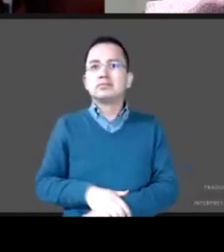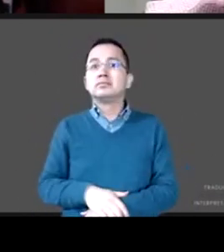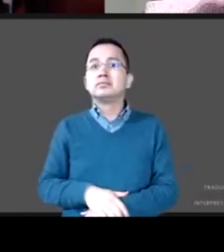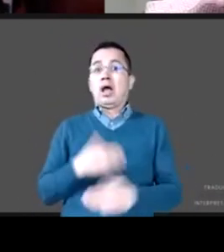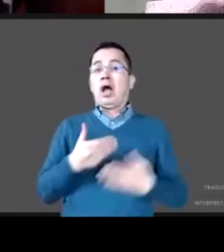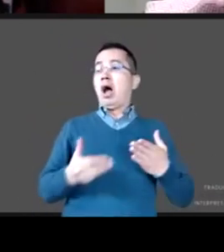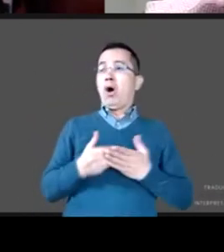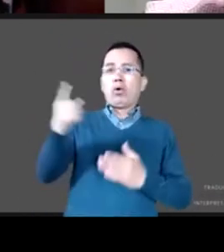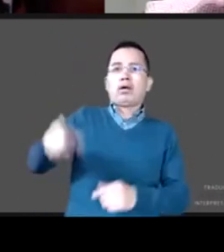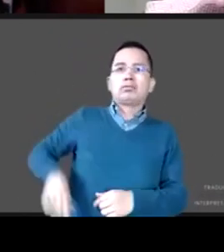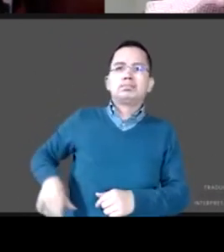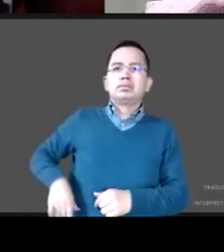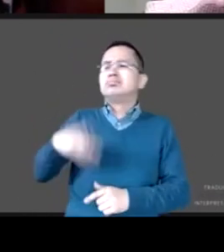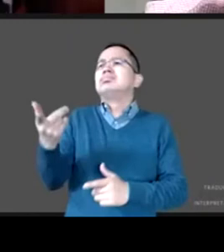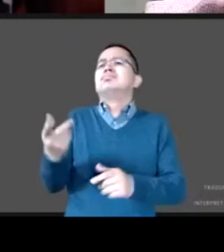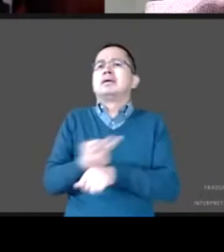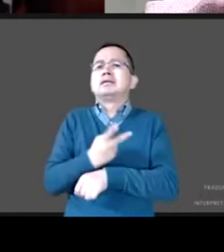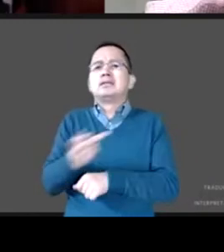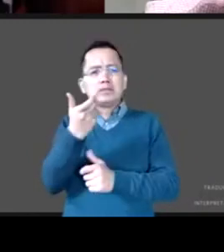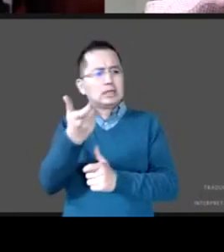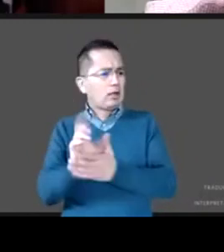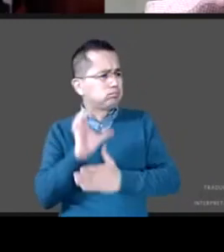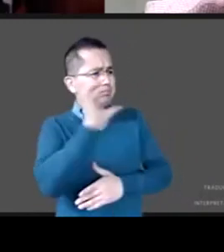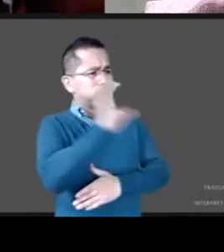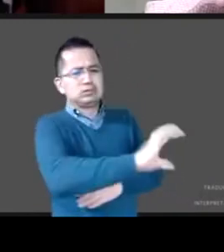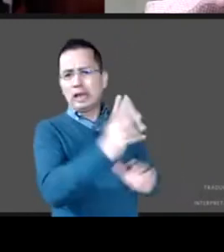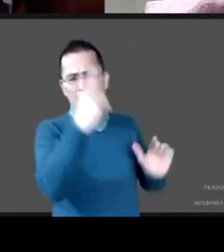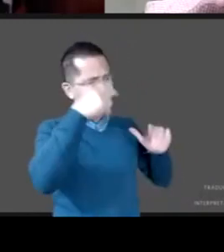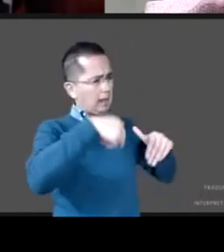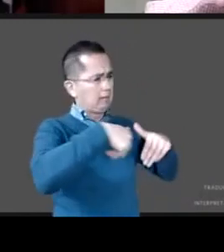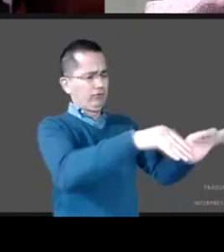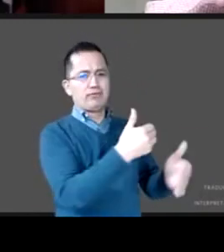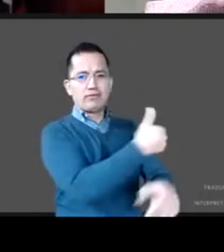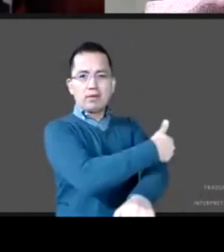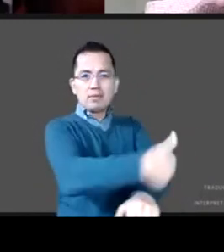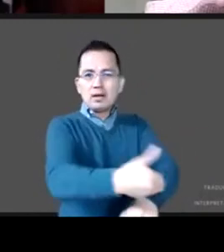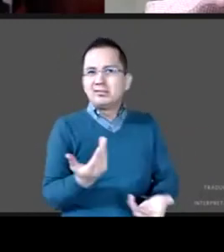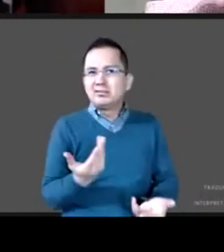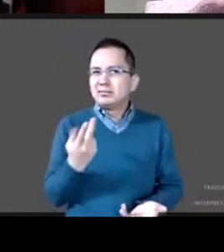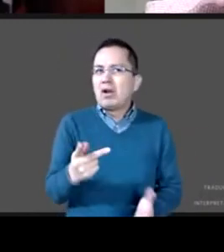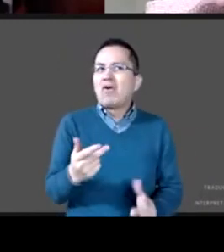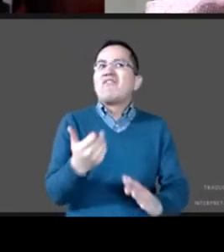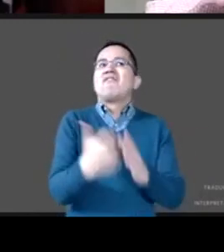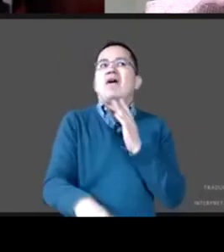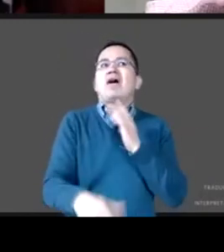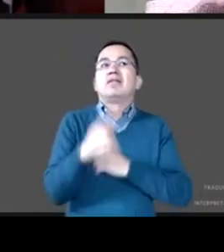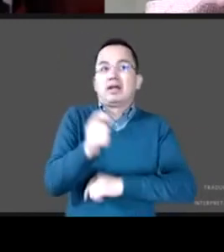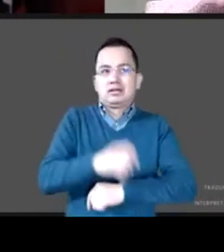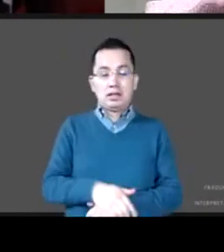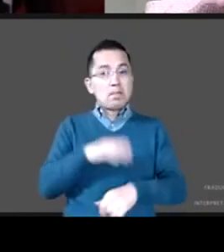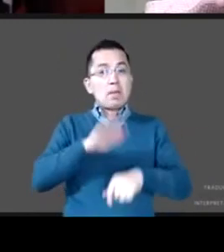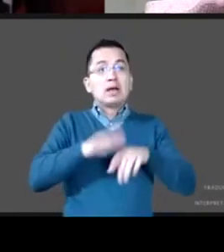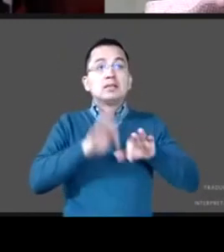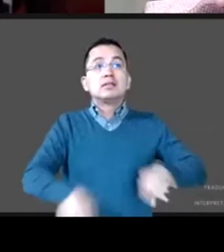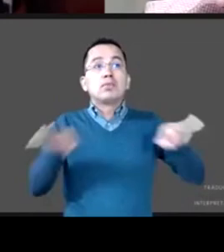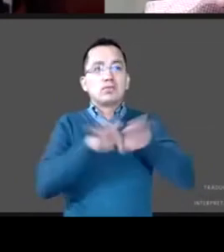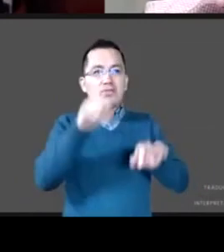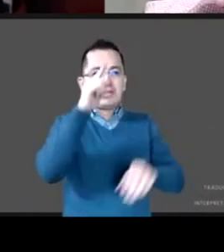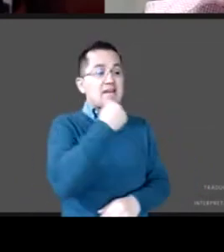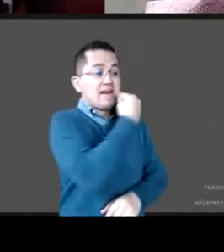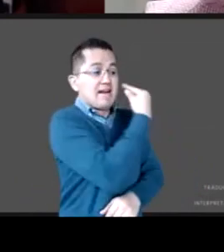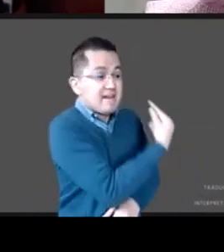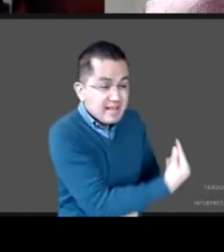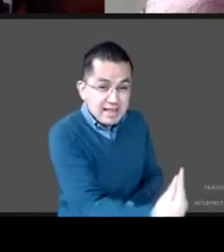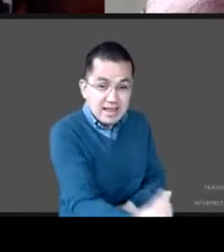y lo que podemos aprender es que necesita una política pública que ponga en el centro el interés cultural de la infancia ¿de quién?